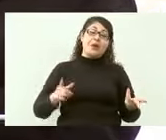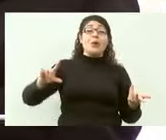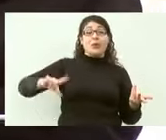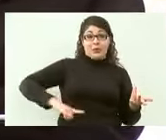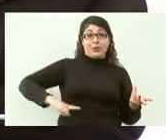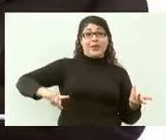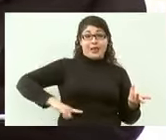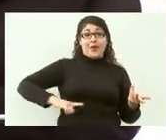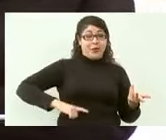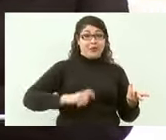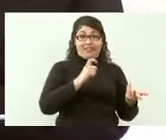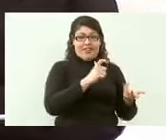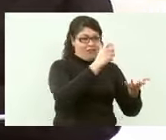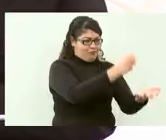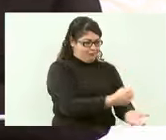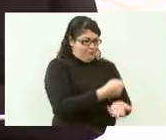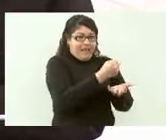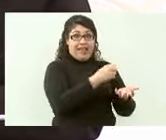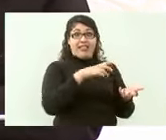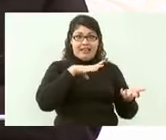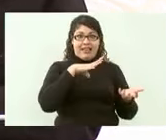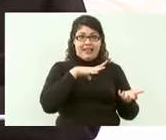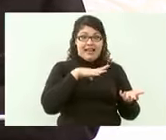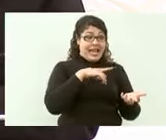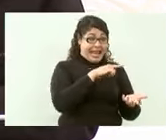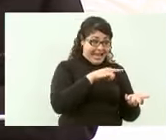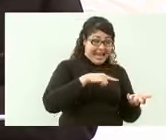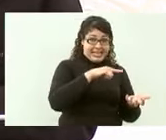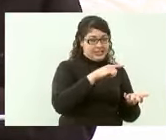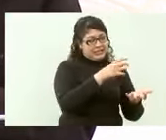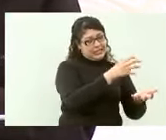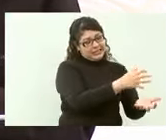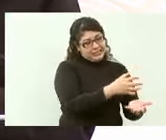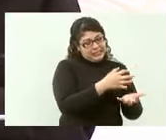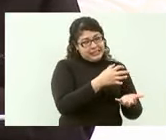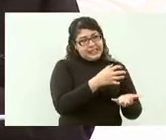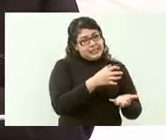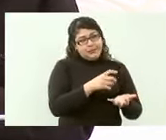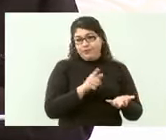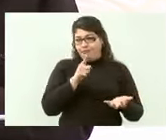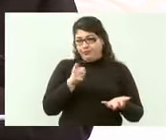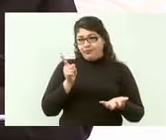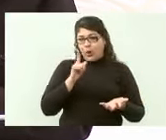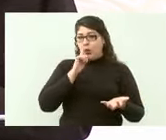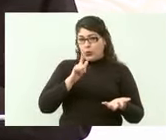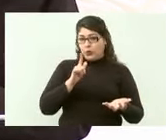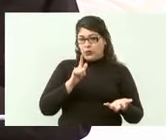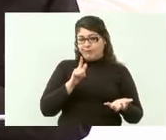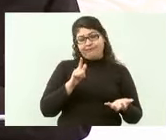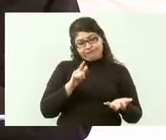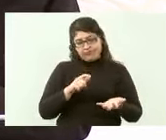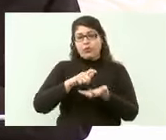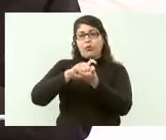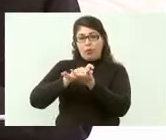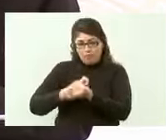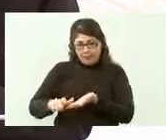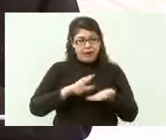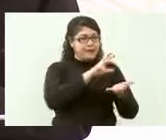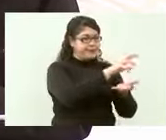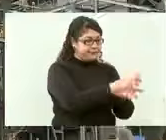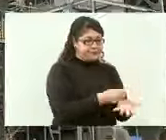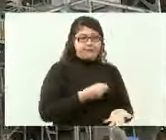por eso me da mucho gusto estar aquí